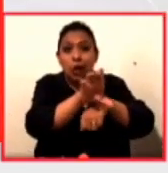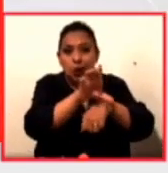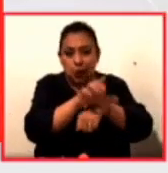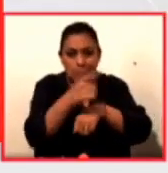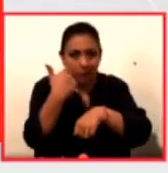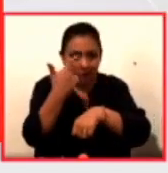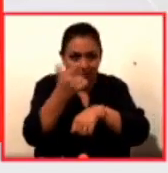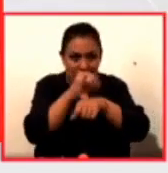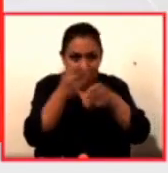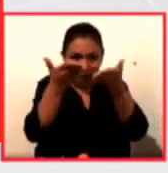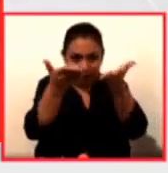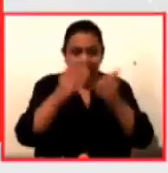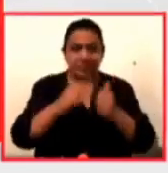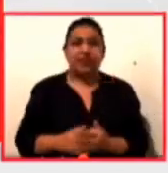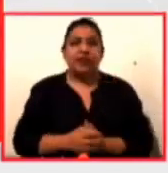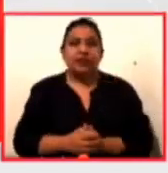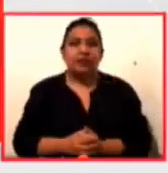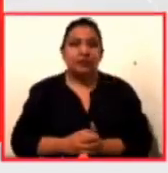detalles.